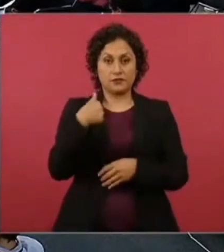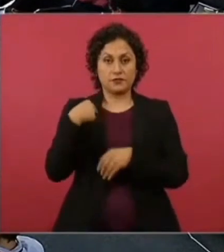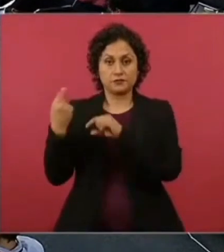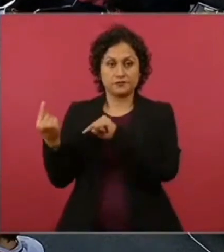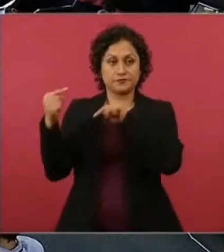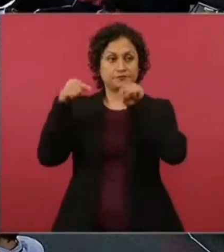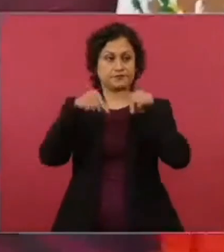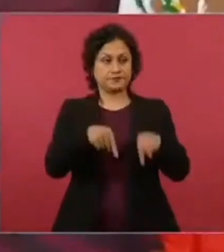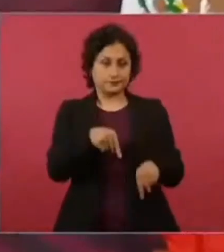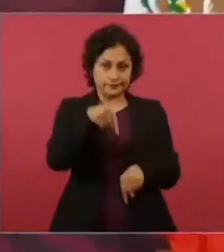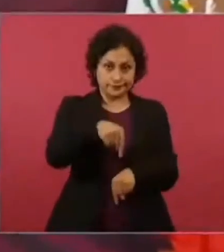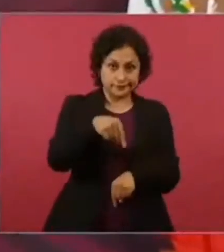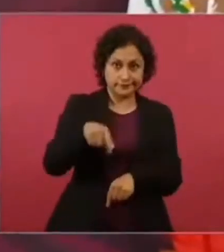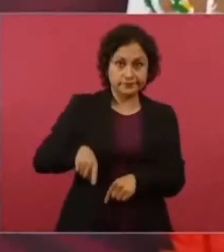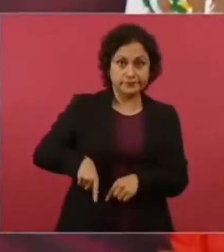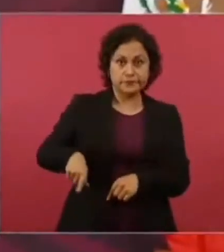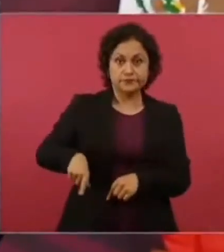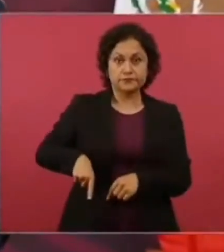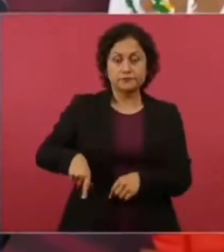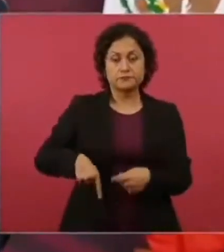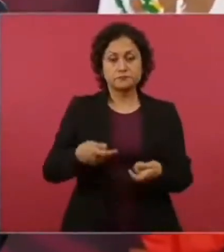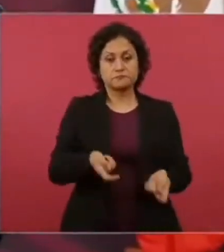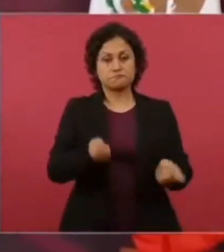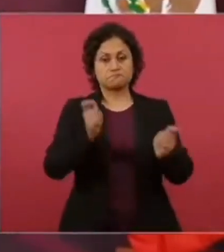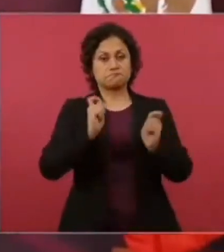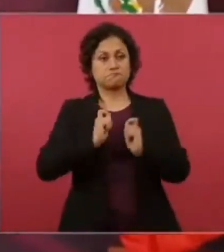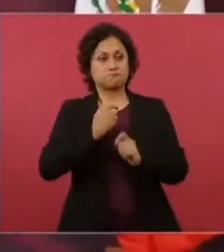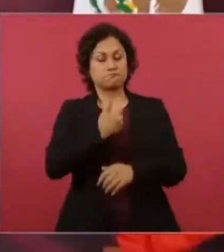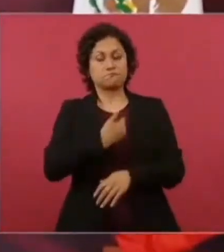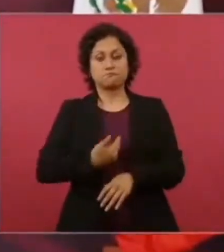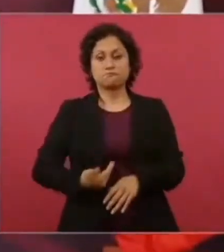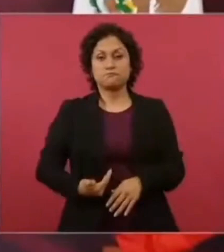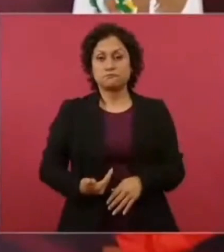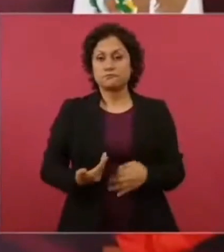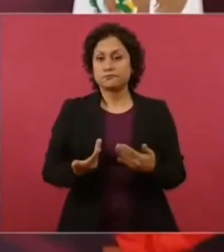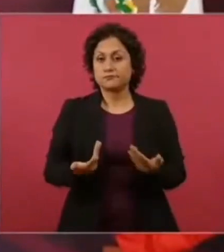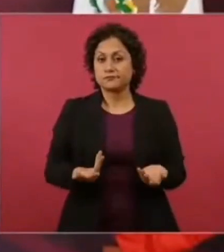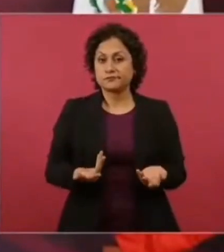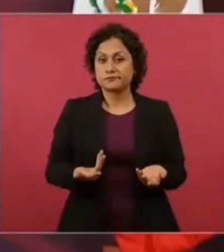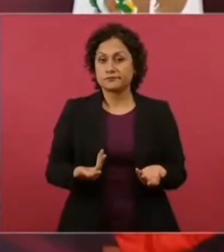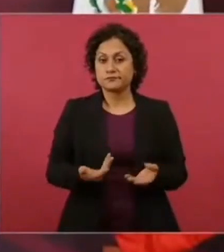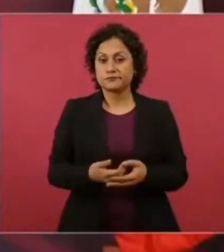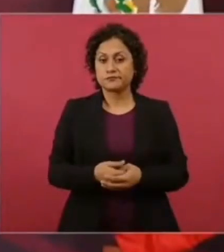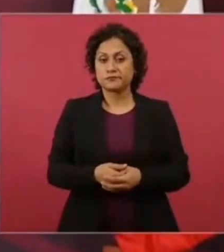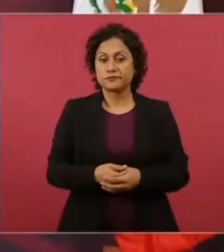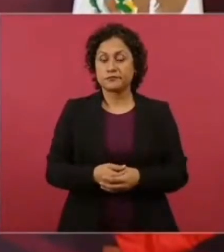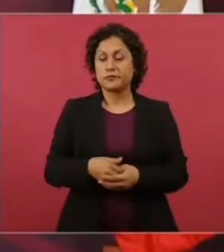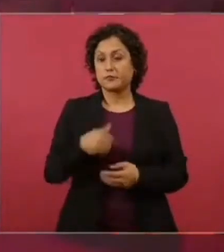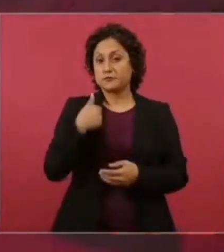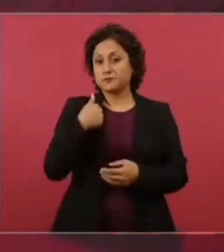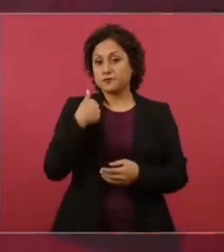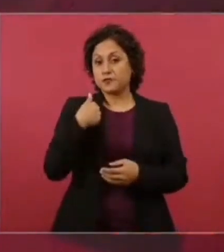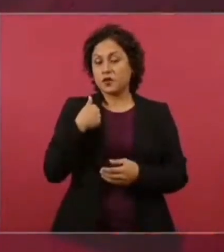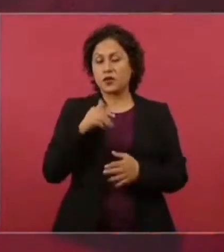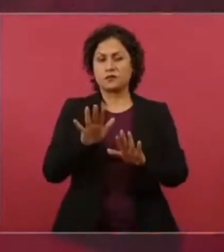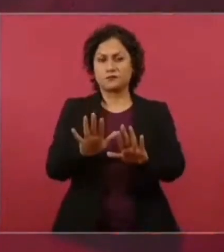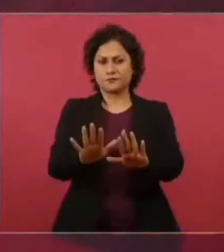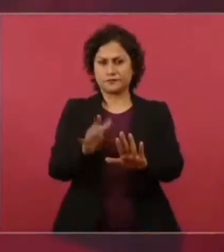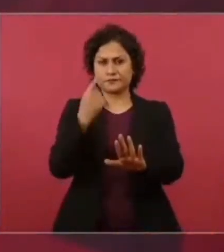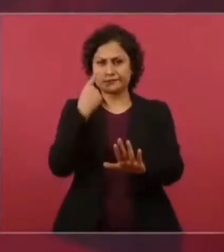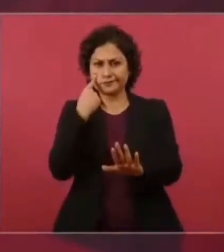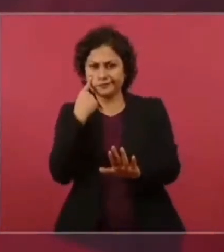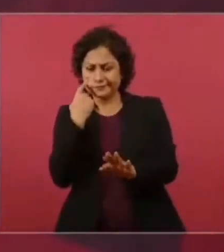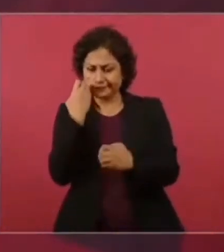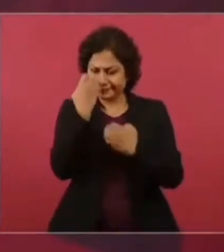quise retomar el